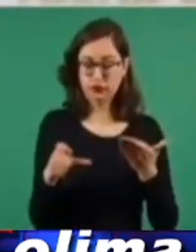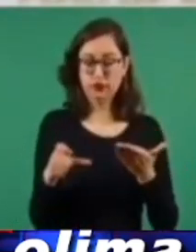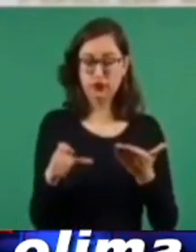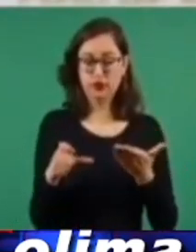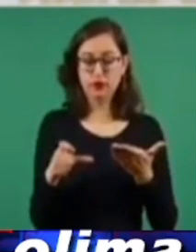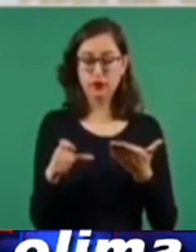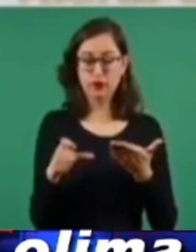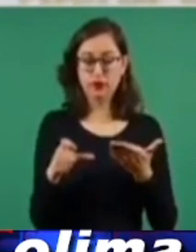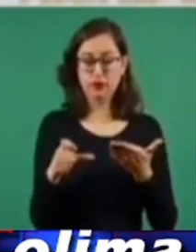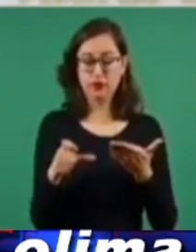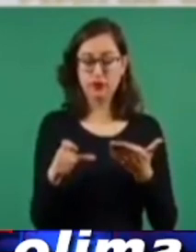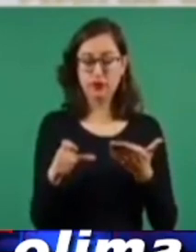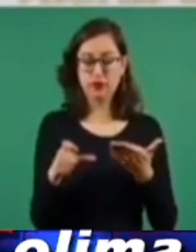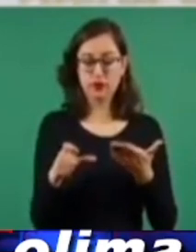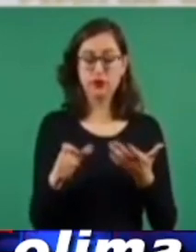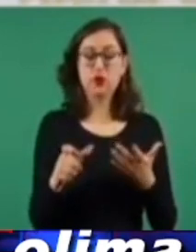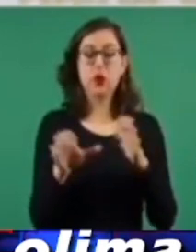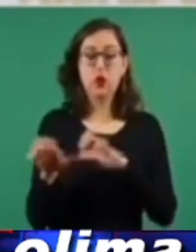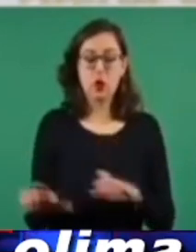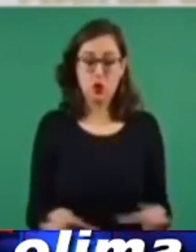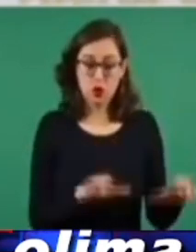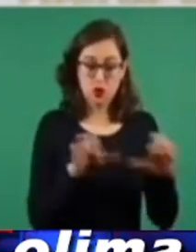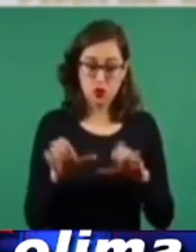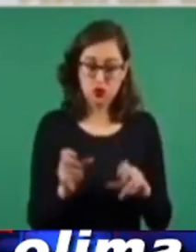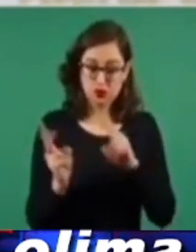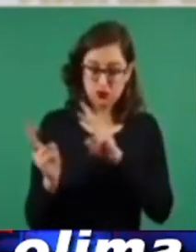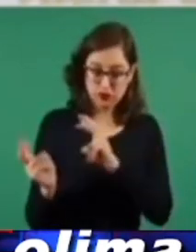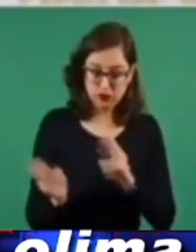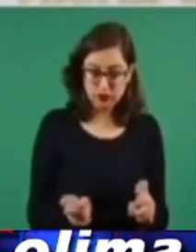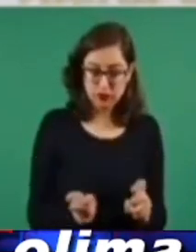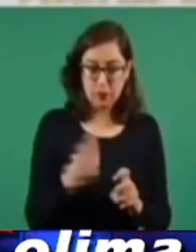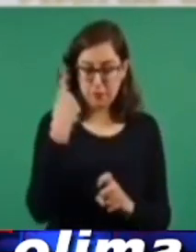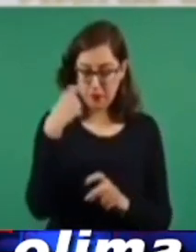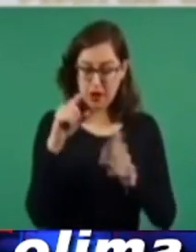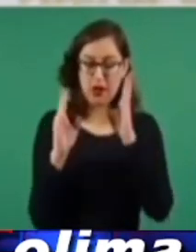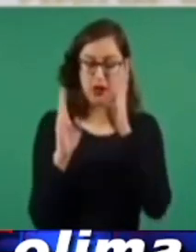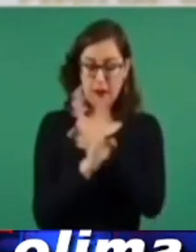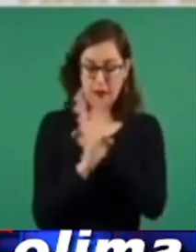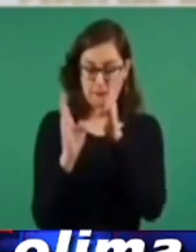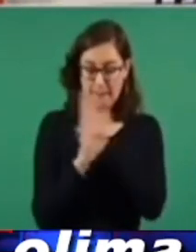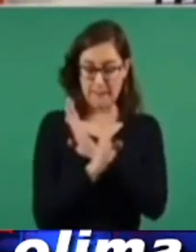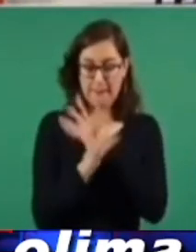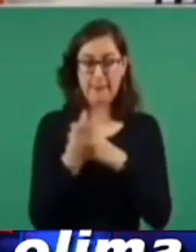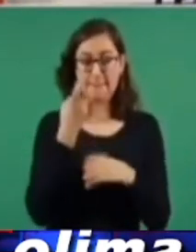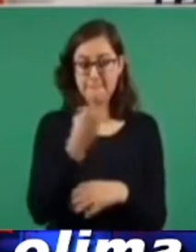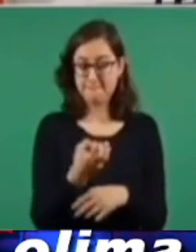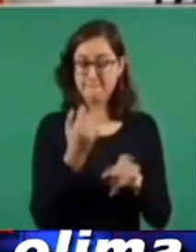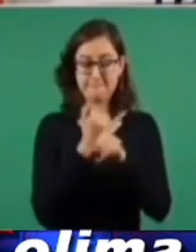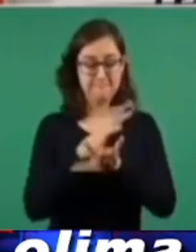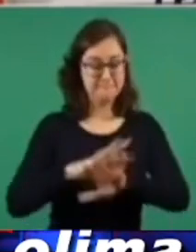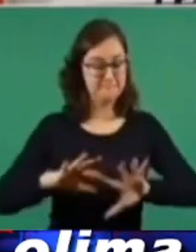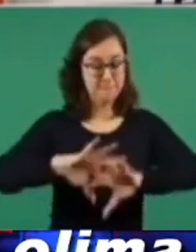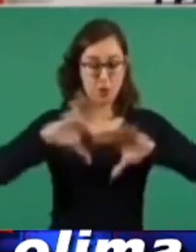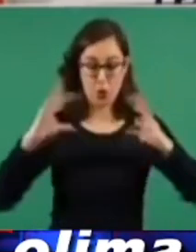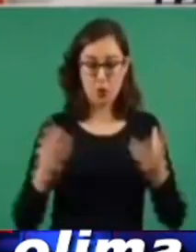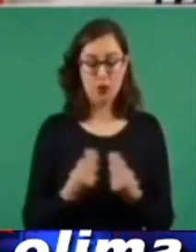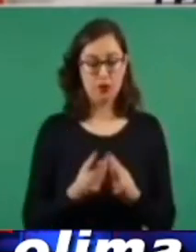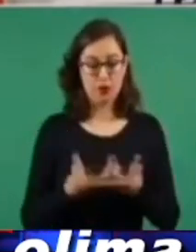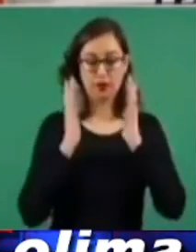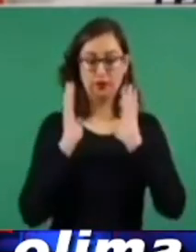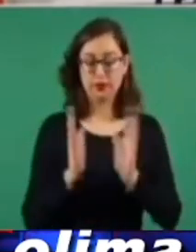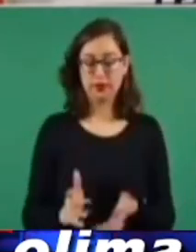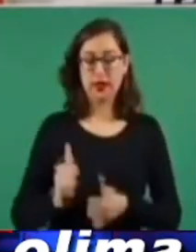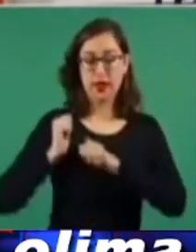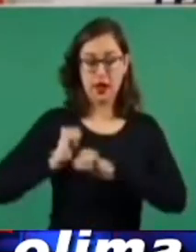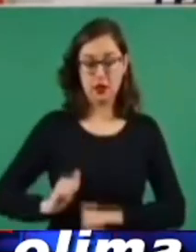software de NiceTrack. Acabe señalar que toda esa información la tienen tanto